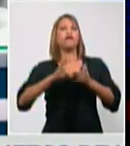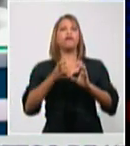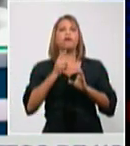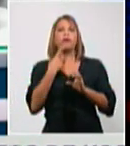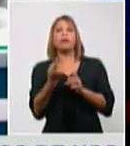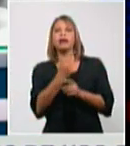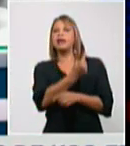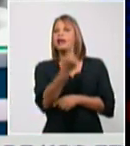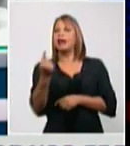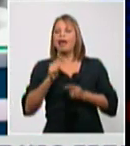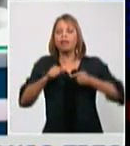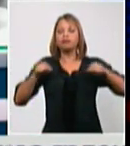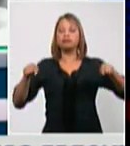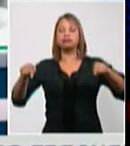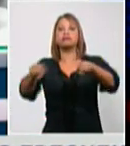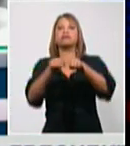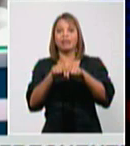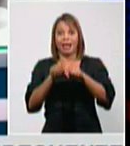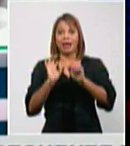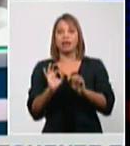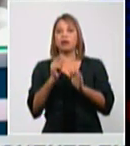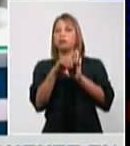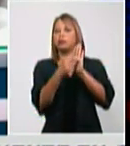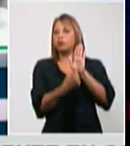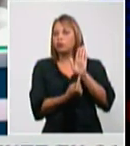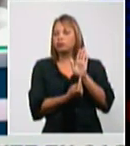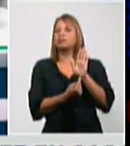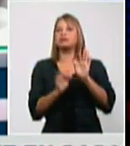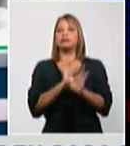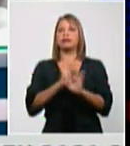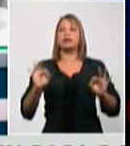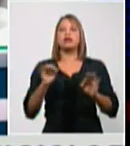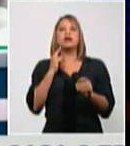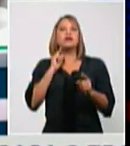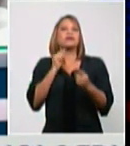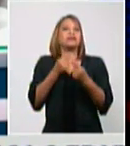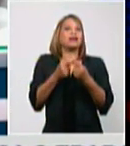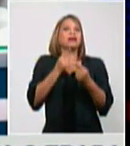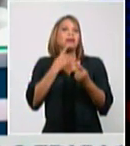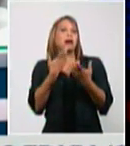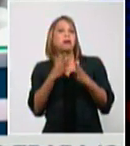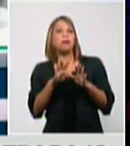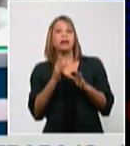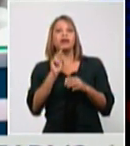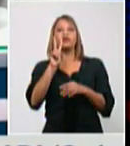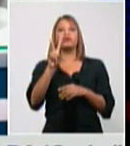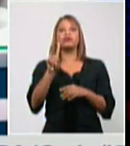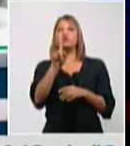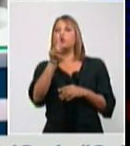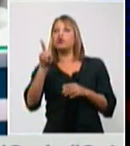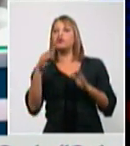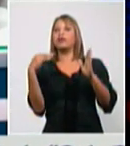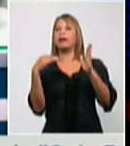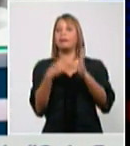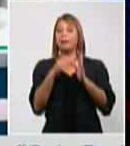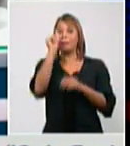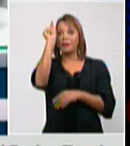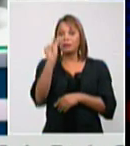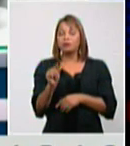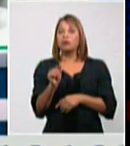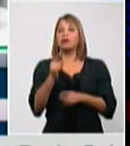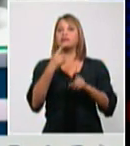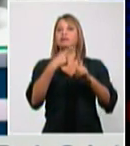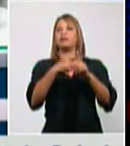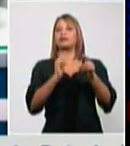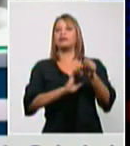de salud con el protocolo sanitario. Nos acercamos ya casi a la cifra de 12.000 pacientes diagnosticados con la